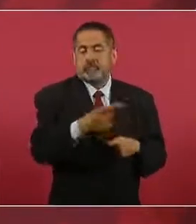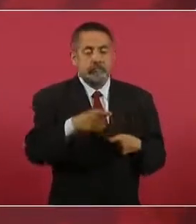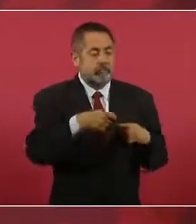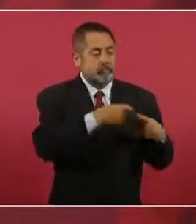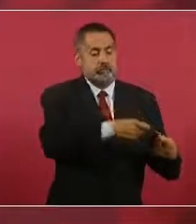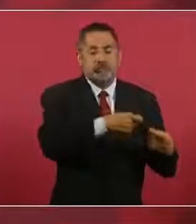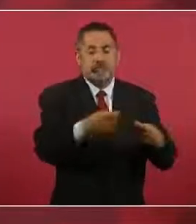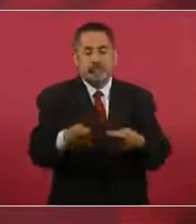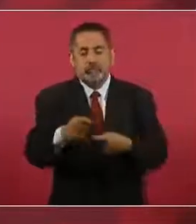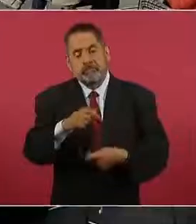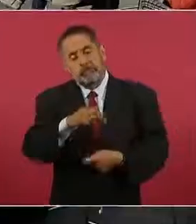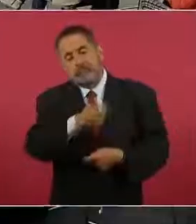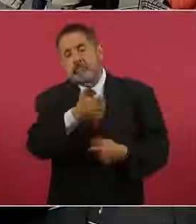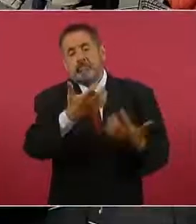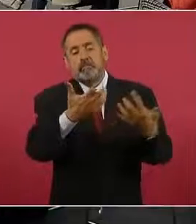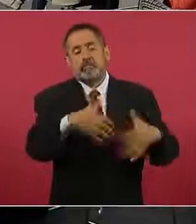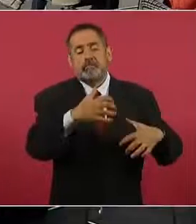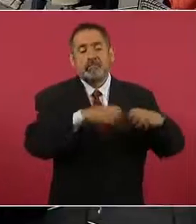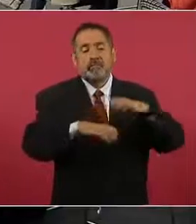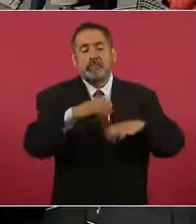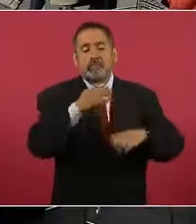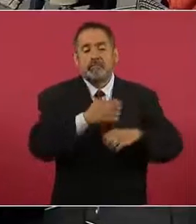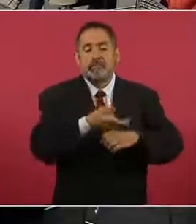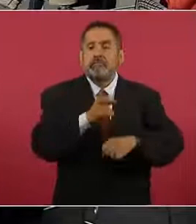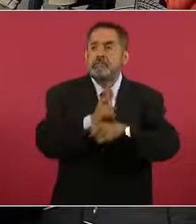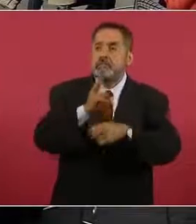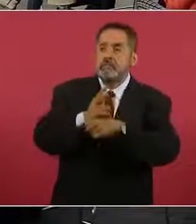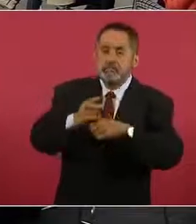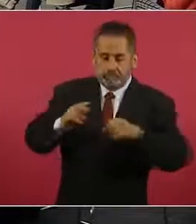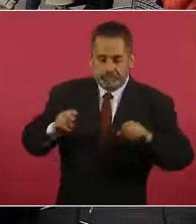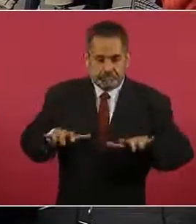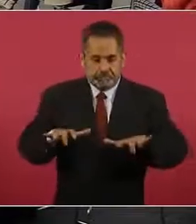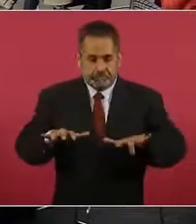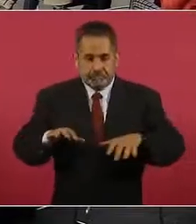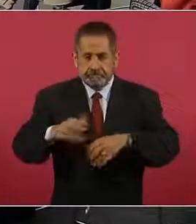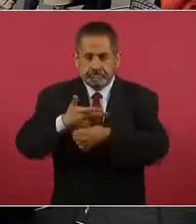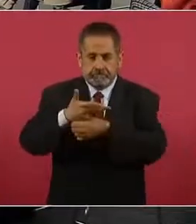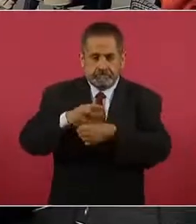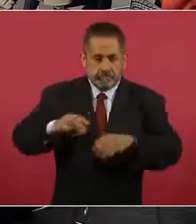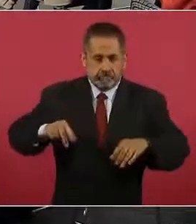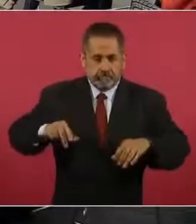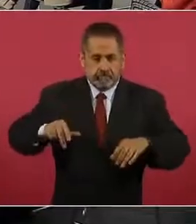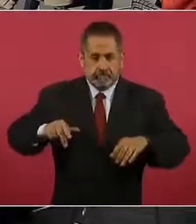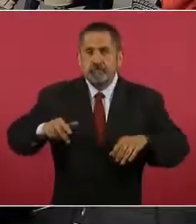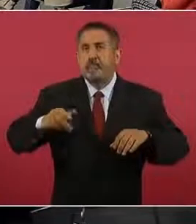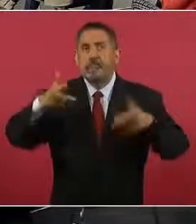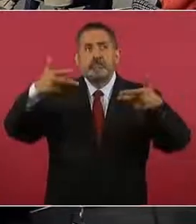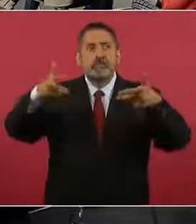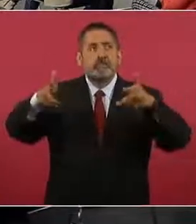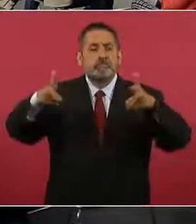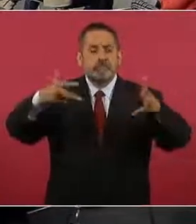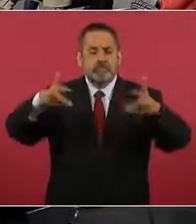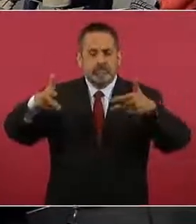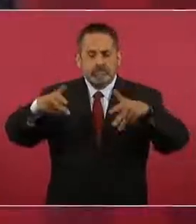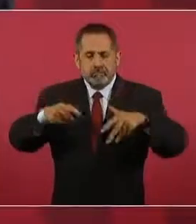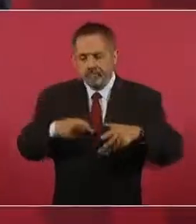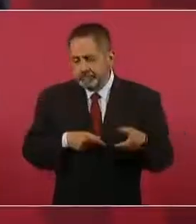a una empresa que era la que manejaba las cámaras.